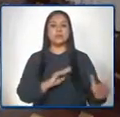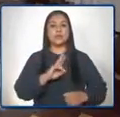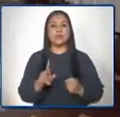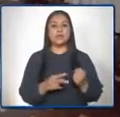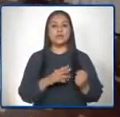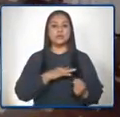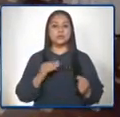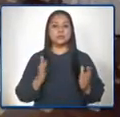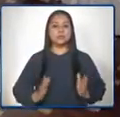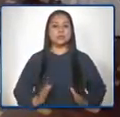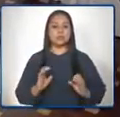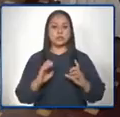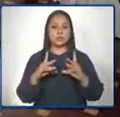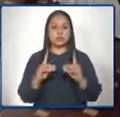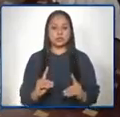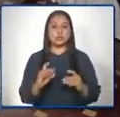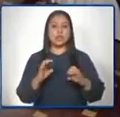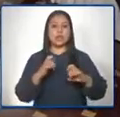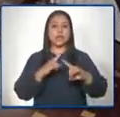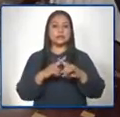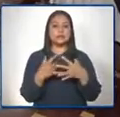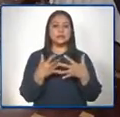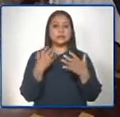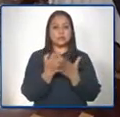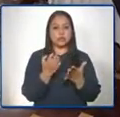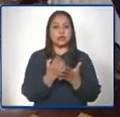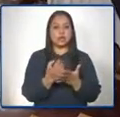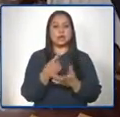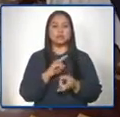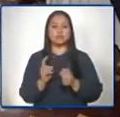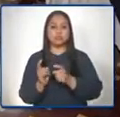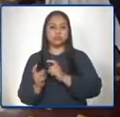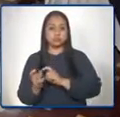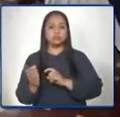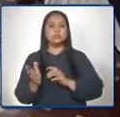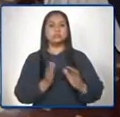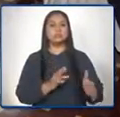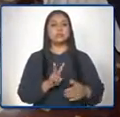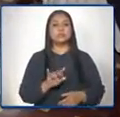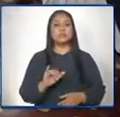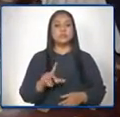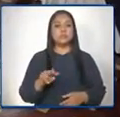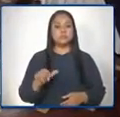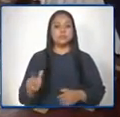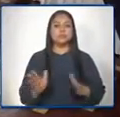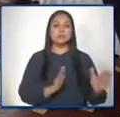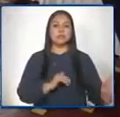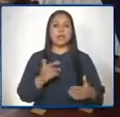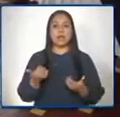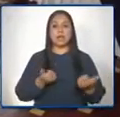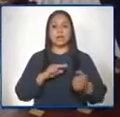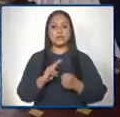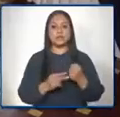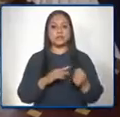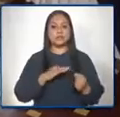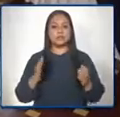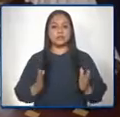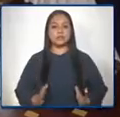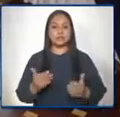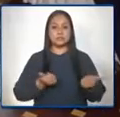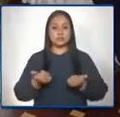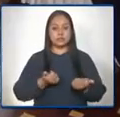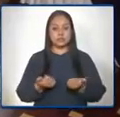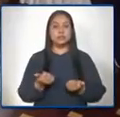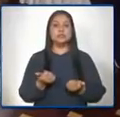educación extraescolar y alternativa, Vilma Lorena León Hernández, la señora viceministra técnica de educación, Zayda Lorena Aragón de